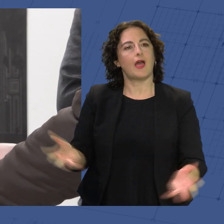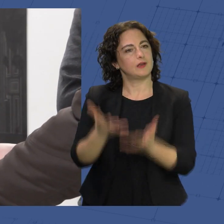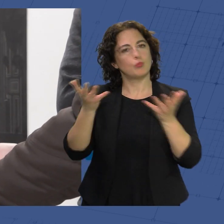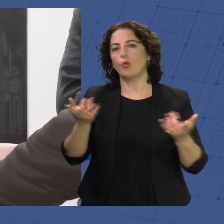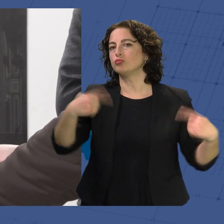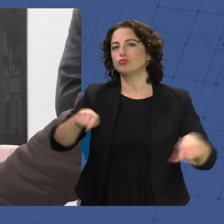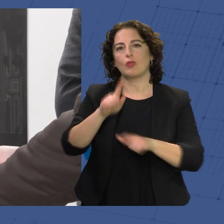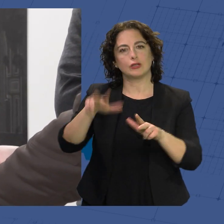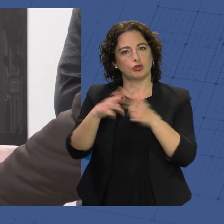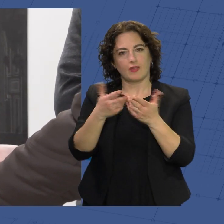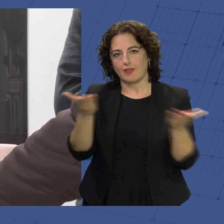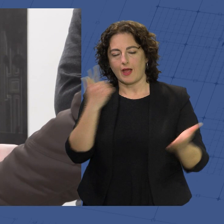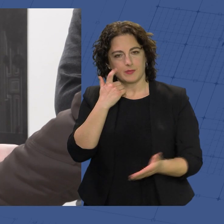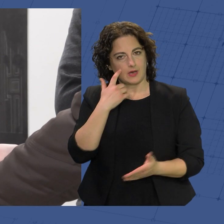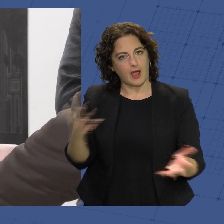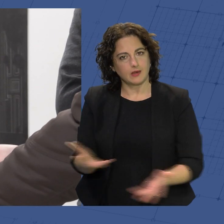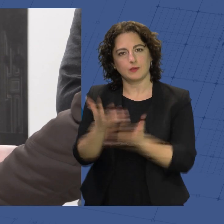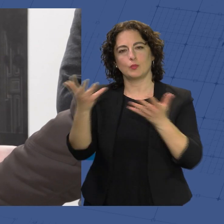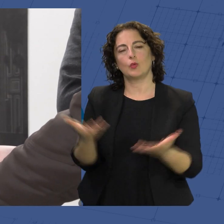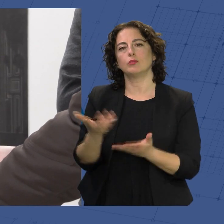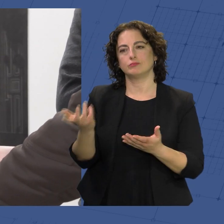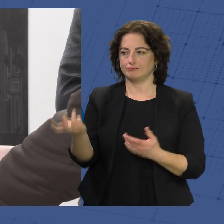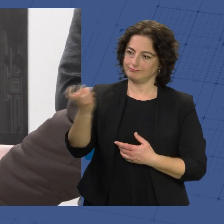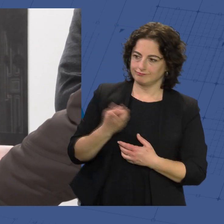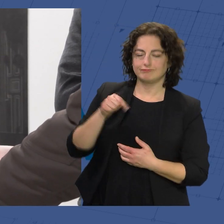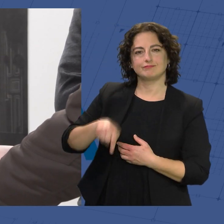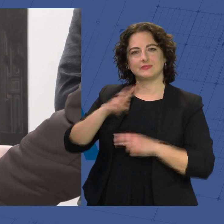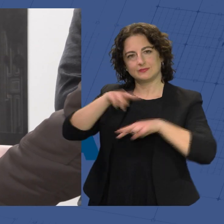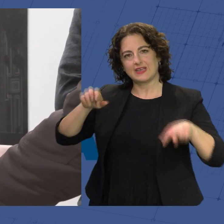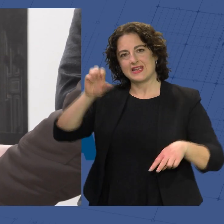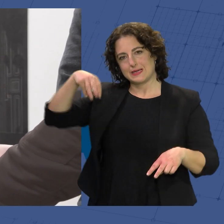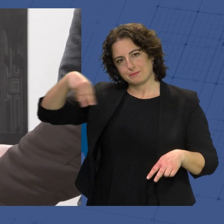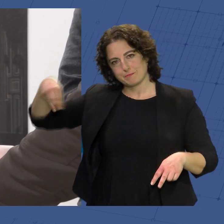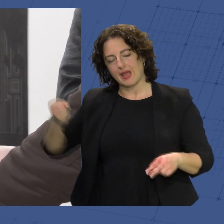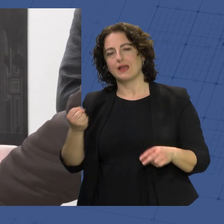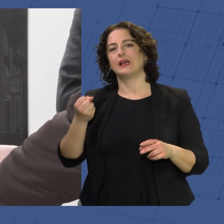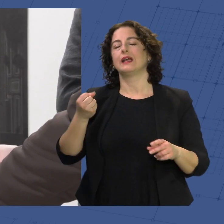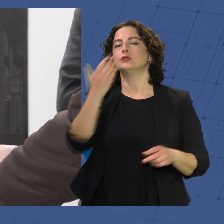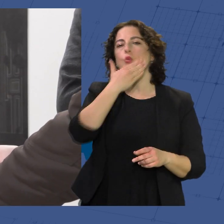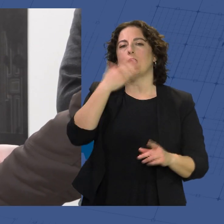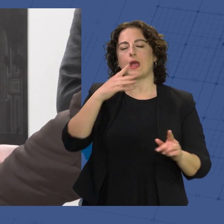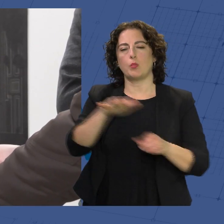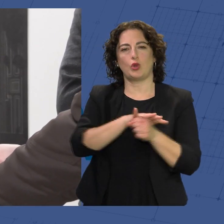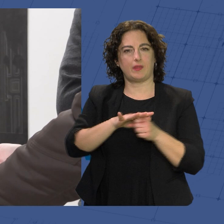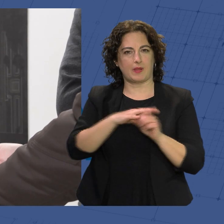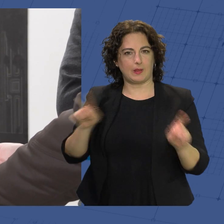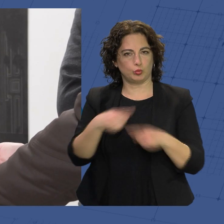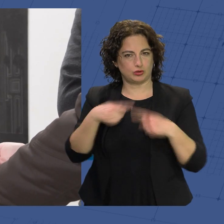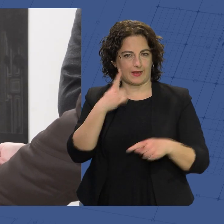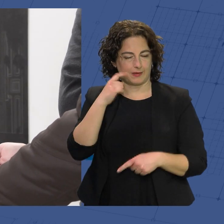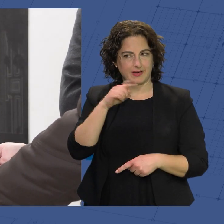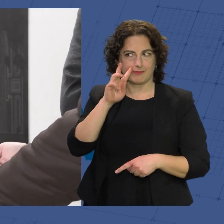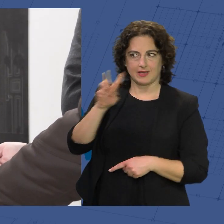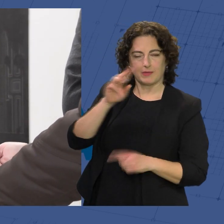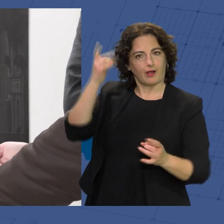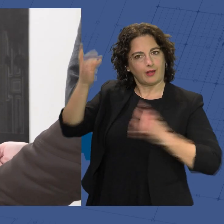toda la sociedad almeriense para que pase por este espacio de la EMBA, de la Escuela Municipal de Música de Almería, para que vea la creatividad que